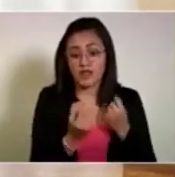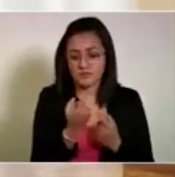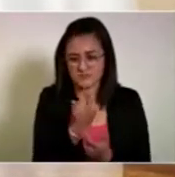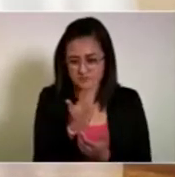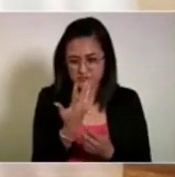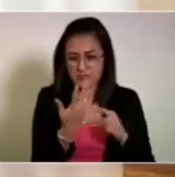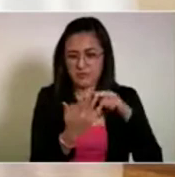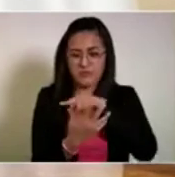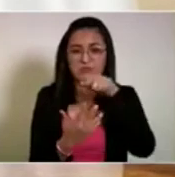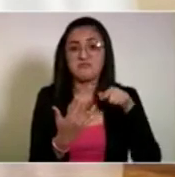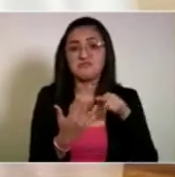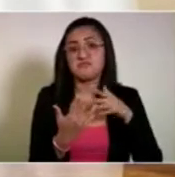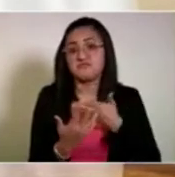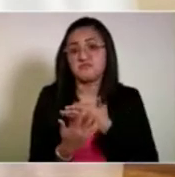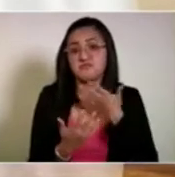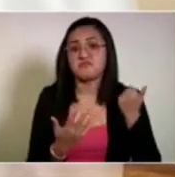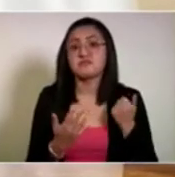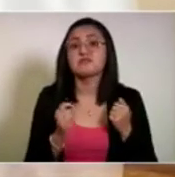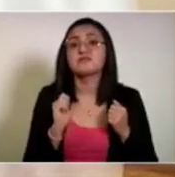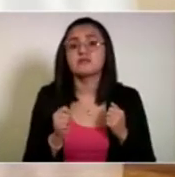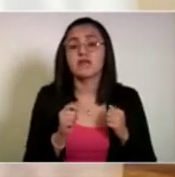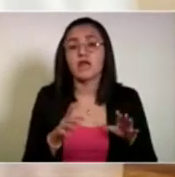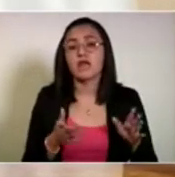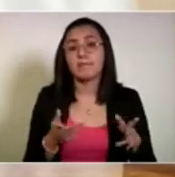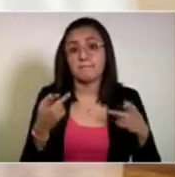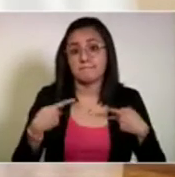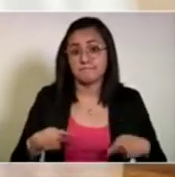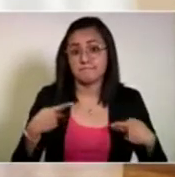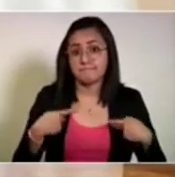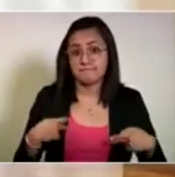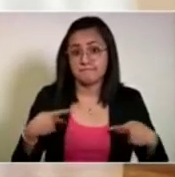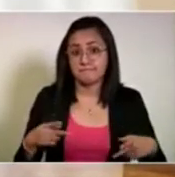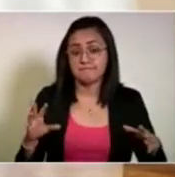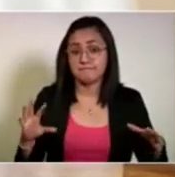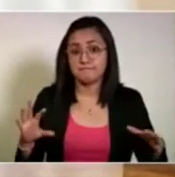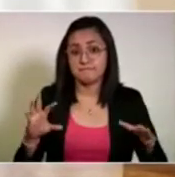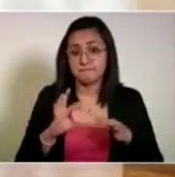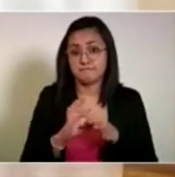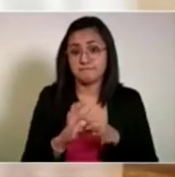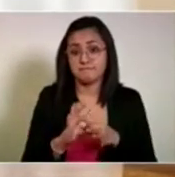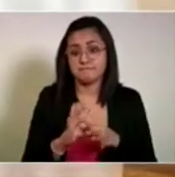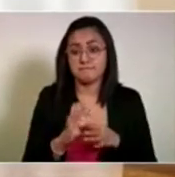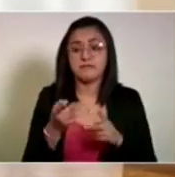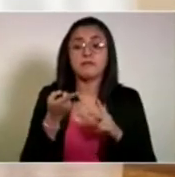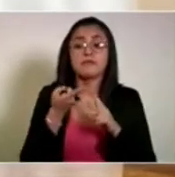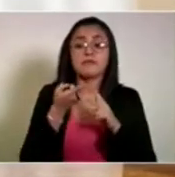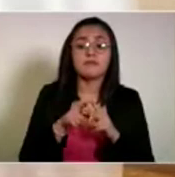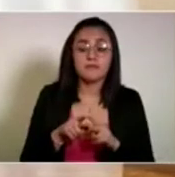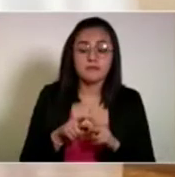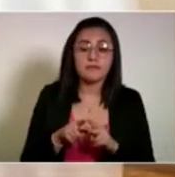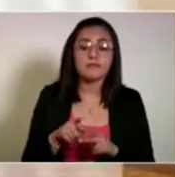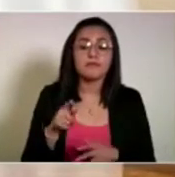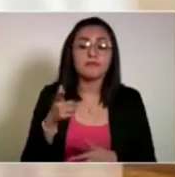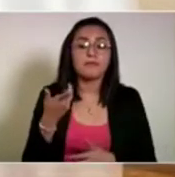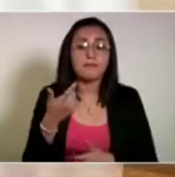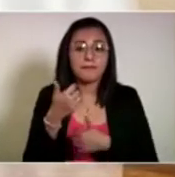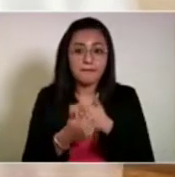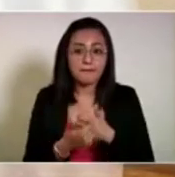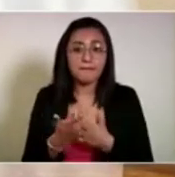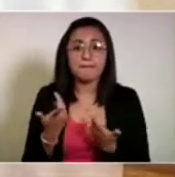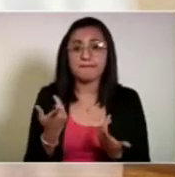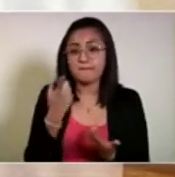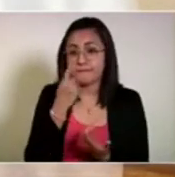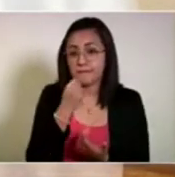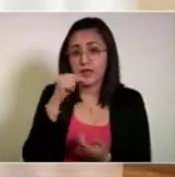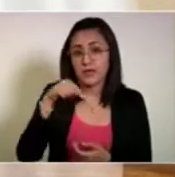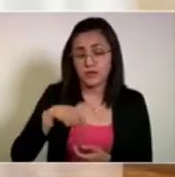fue gente que empezó su carrera policial